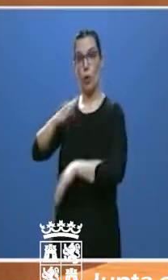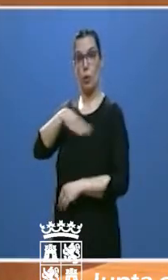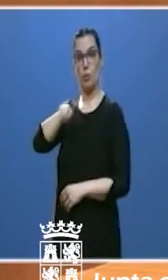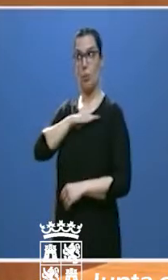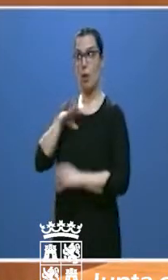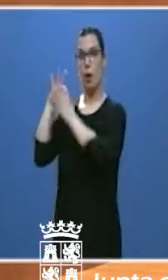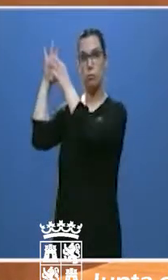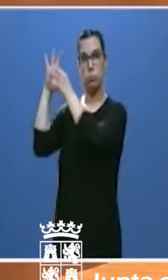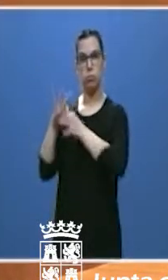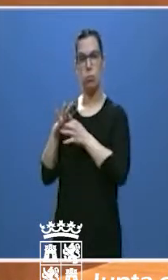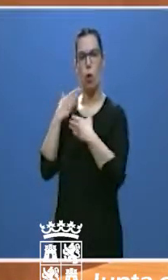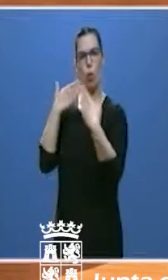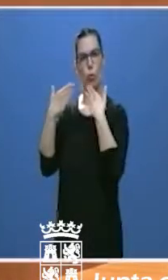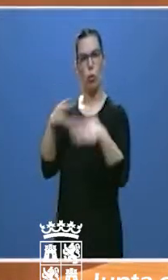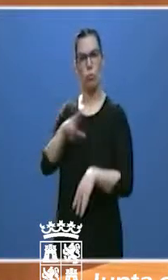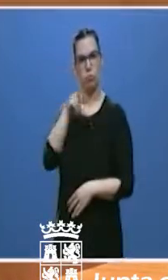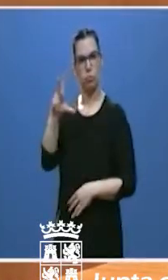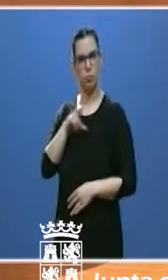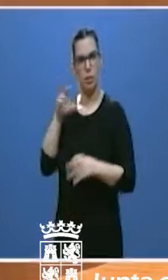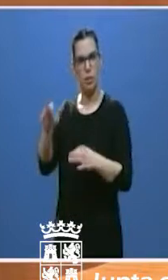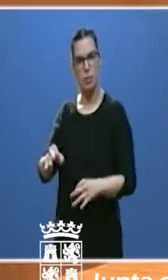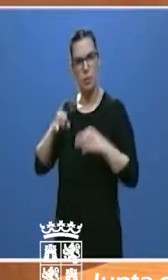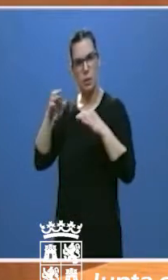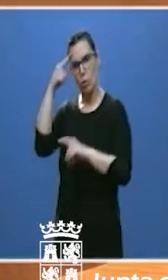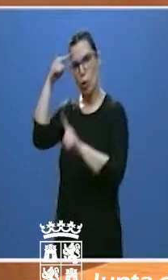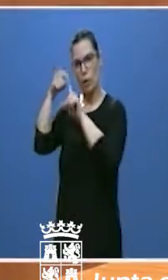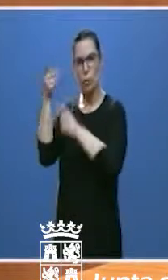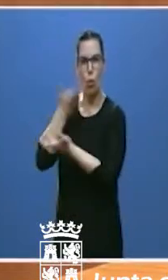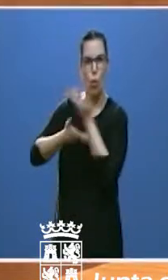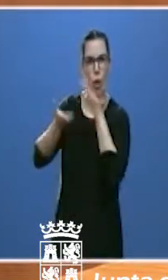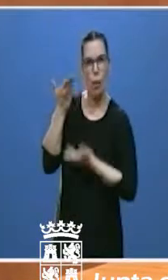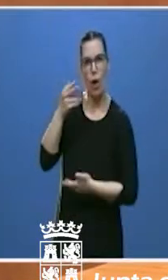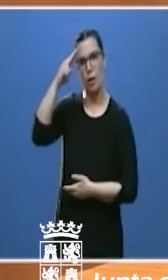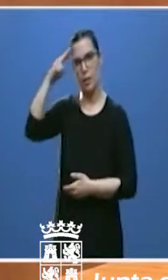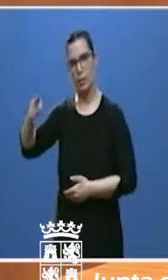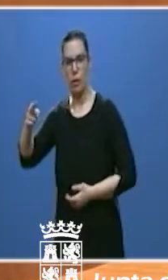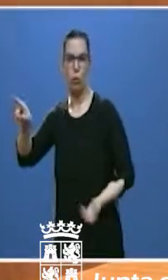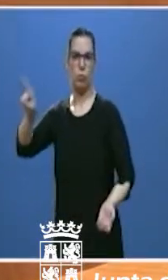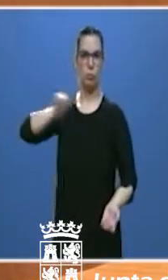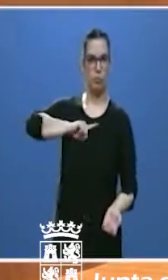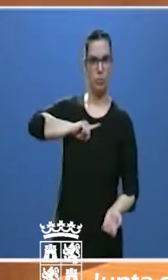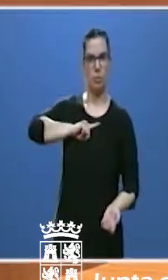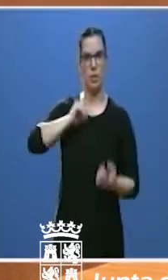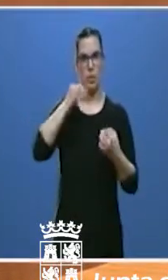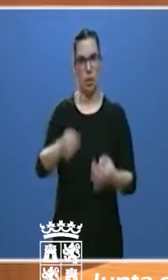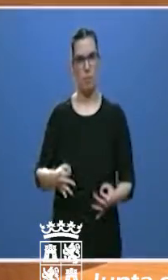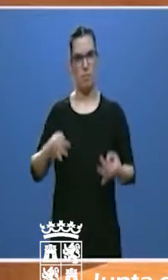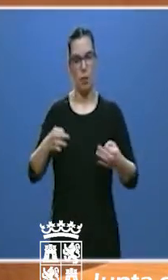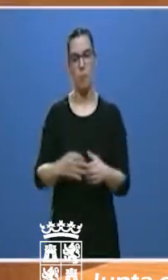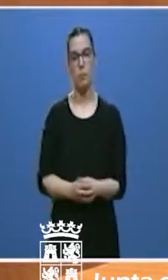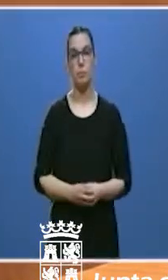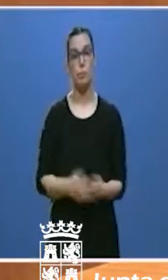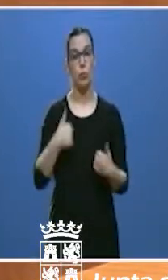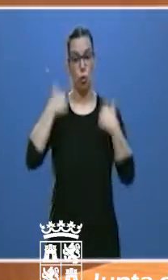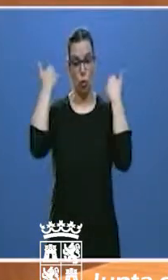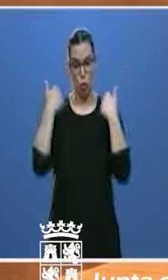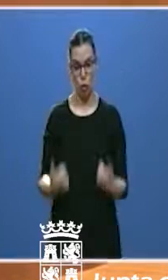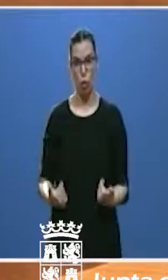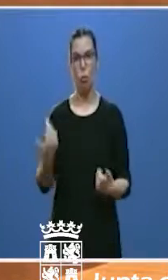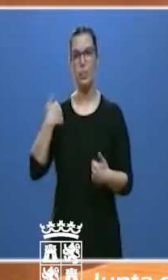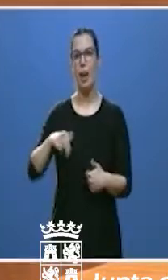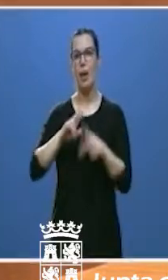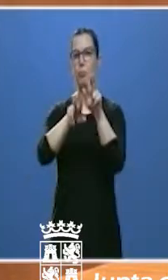comunicación cordial desde el ánimo de la cooperación y del respeto institucional. Por mi parte, en las seis